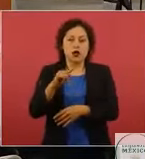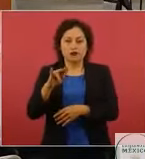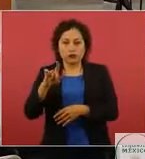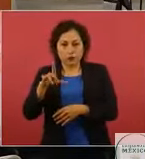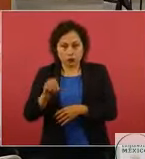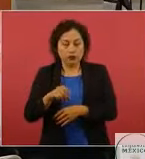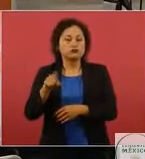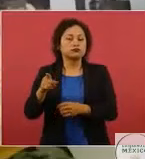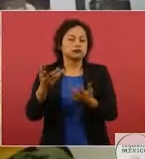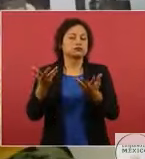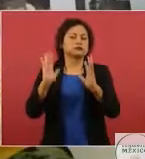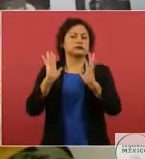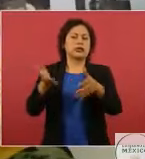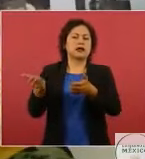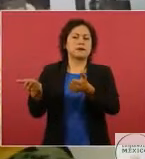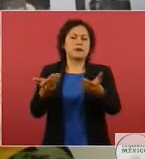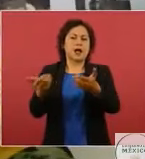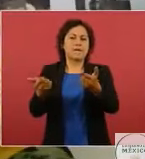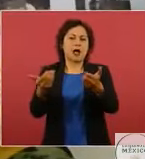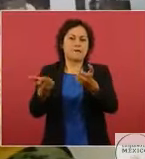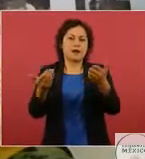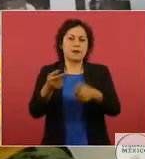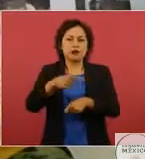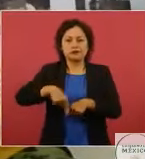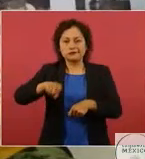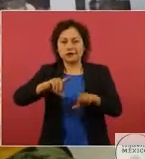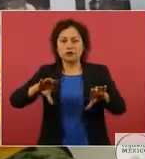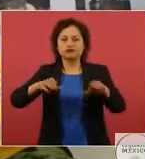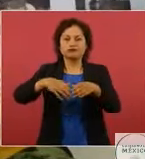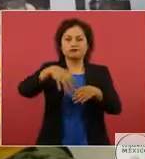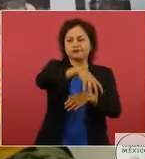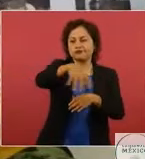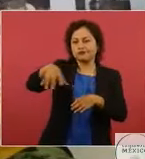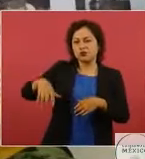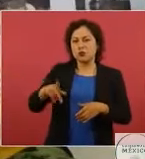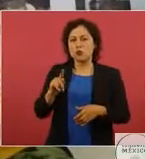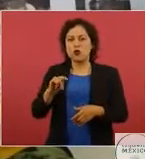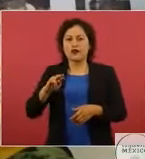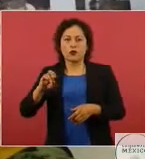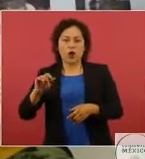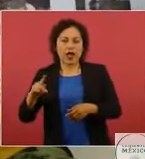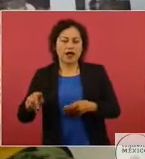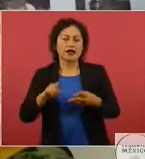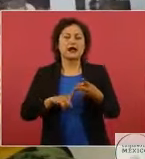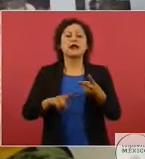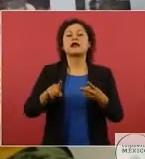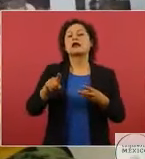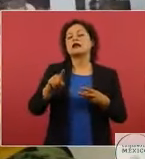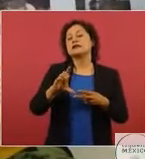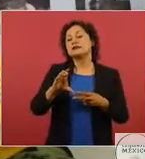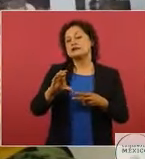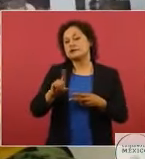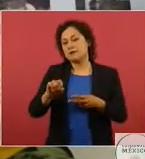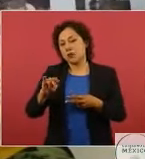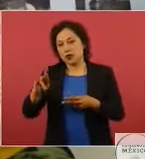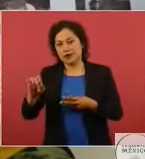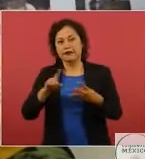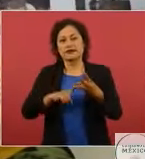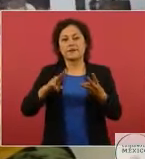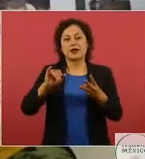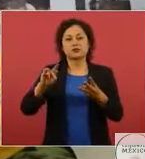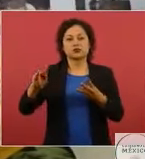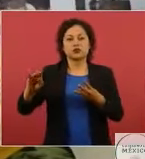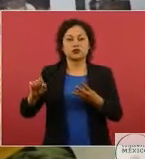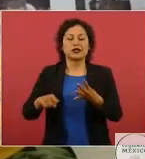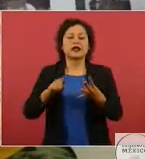atendiendo principalmente a las comunidades de Puerto Ángel, Cipolite, Mazundé, La Herradura,